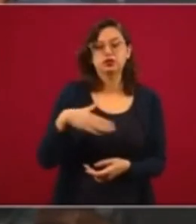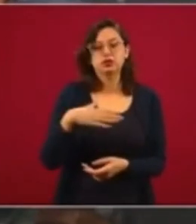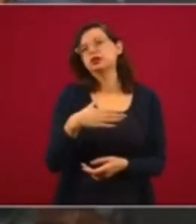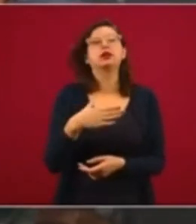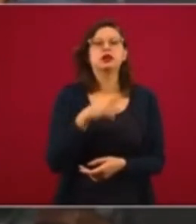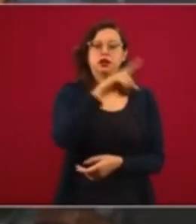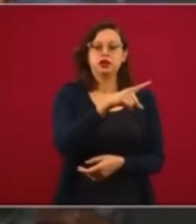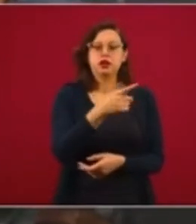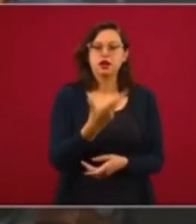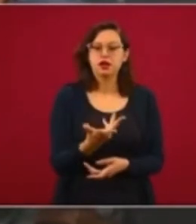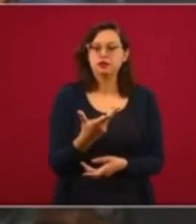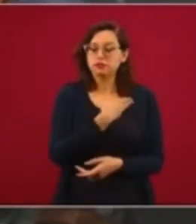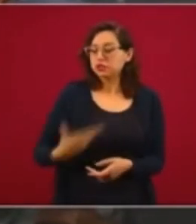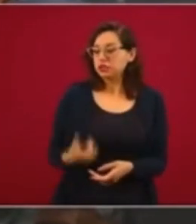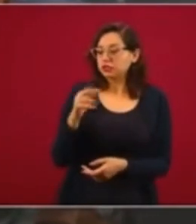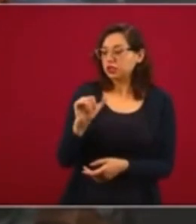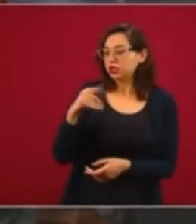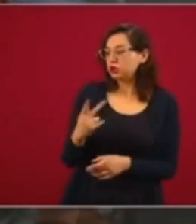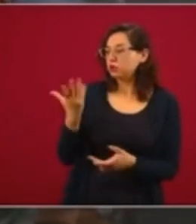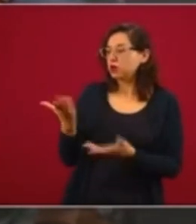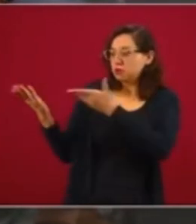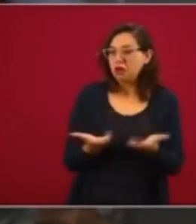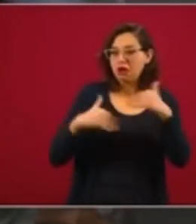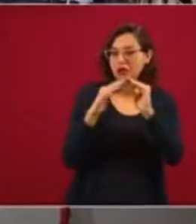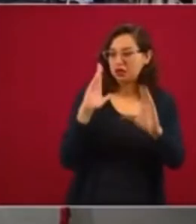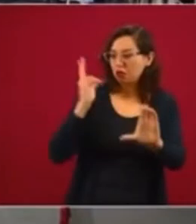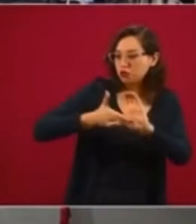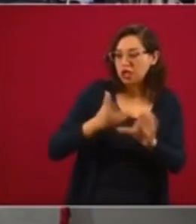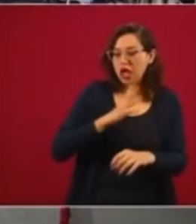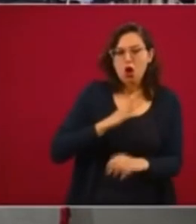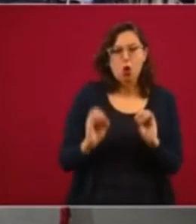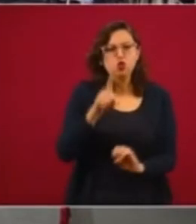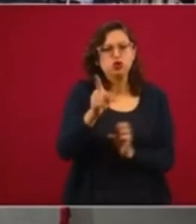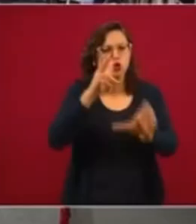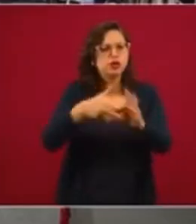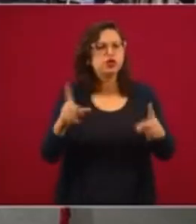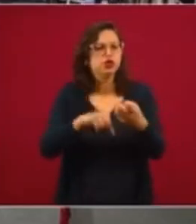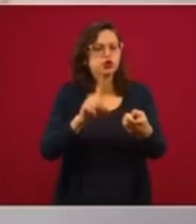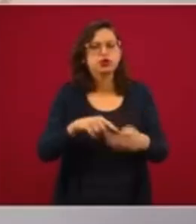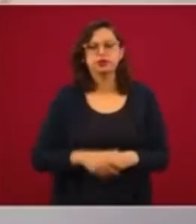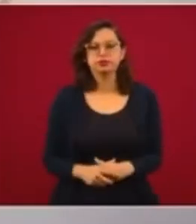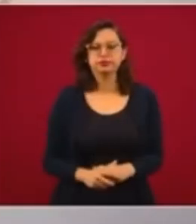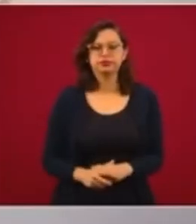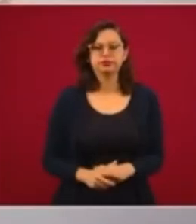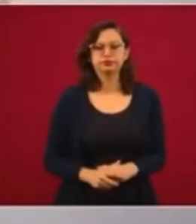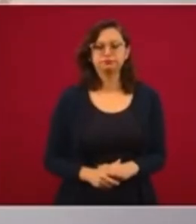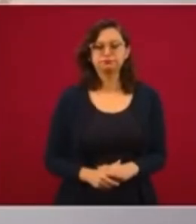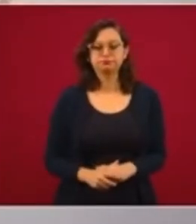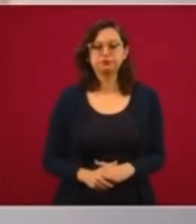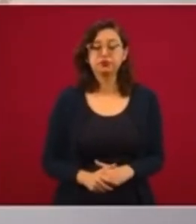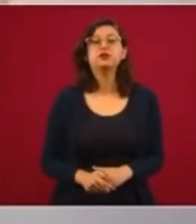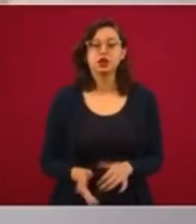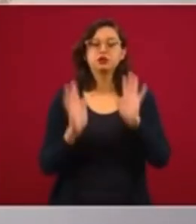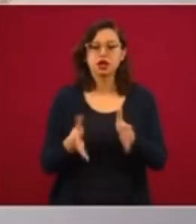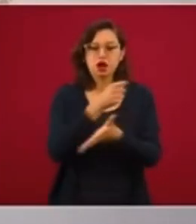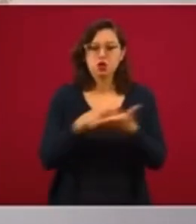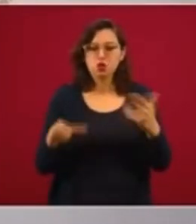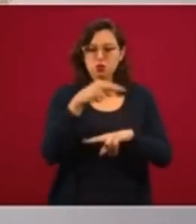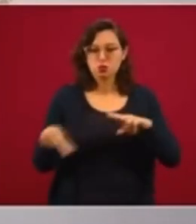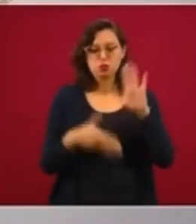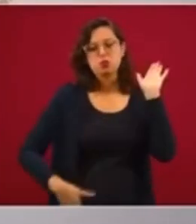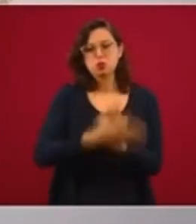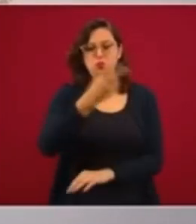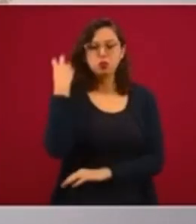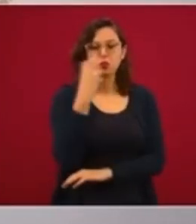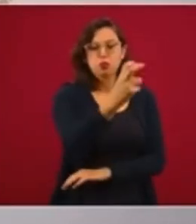ha ofrecido la Casa Blair para hospedarse, o dónde usted se va a quedar allá? Pues estoy viendo todo eso. Ya compré los boletos para